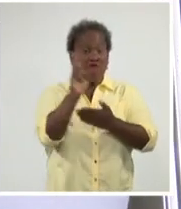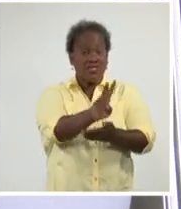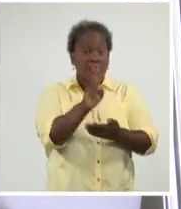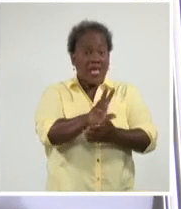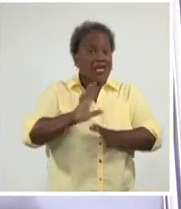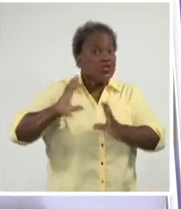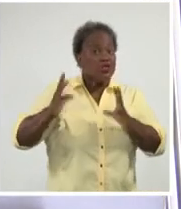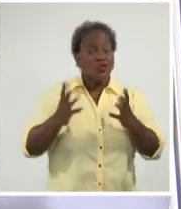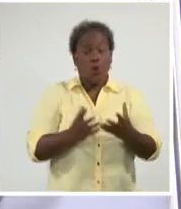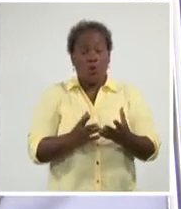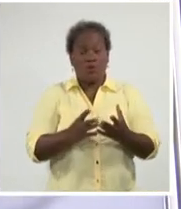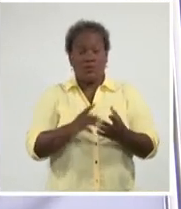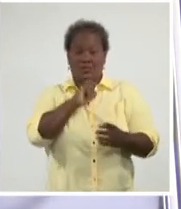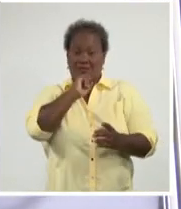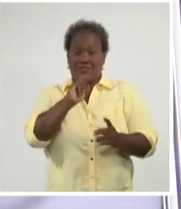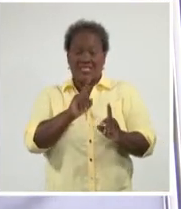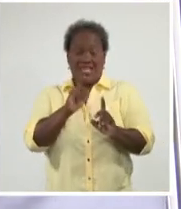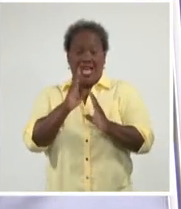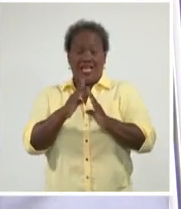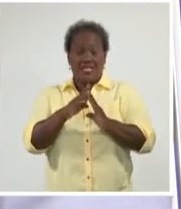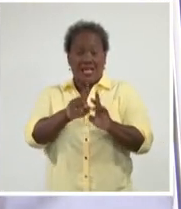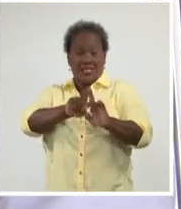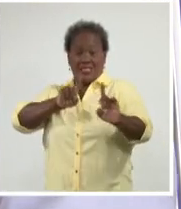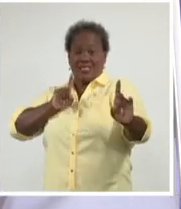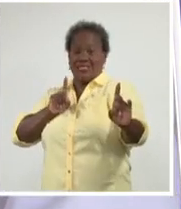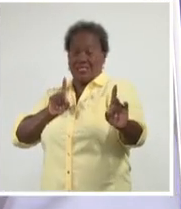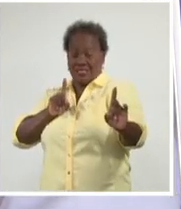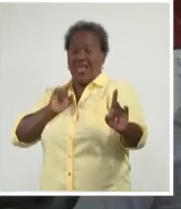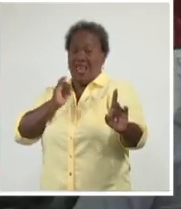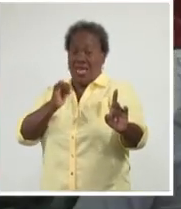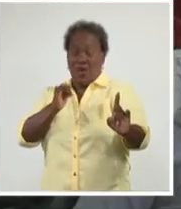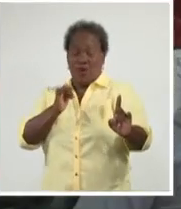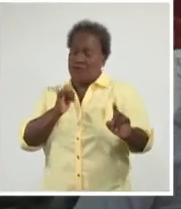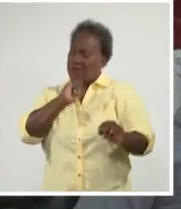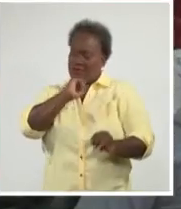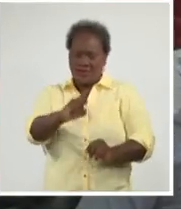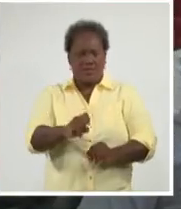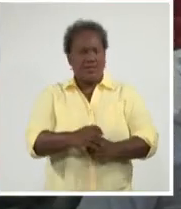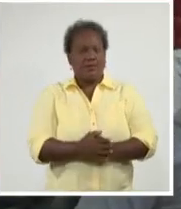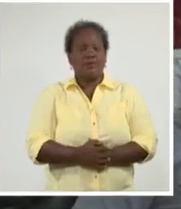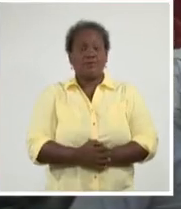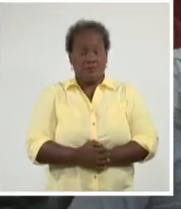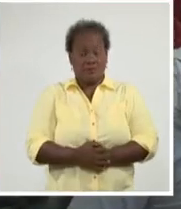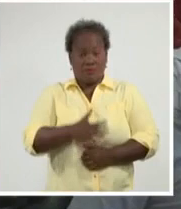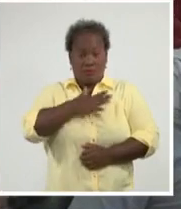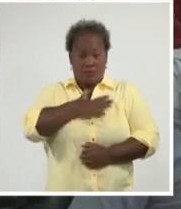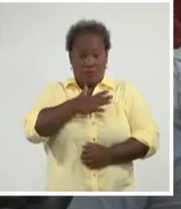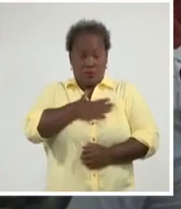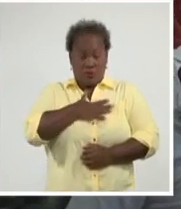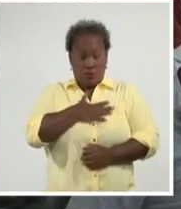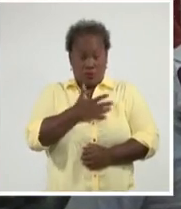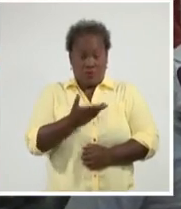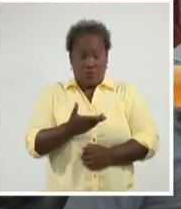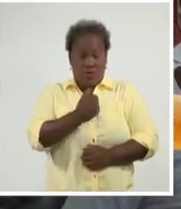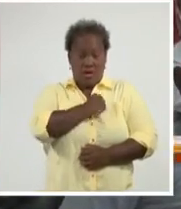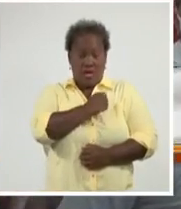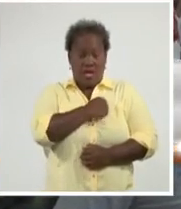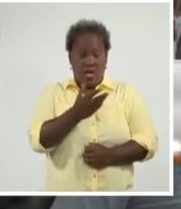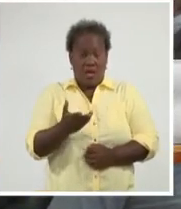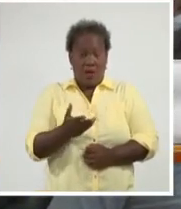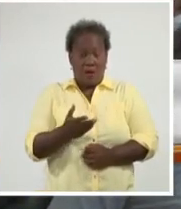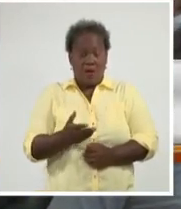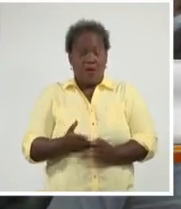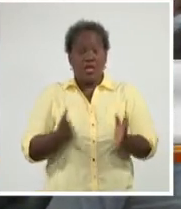distantes de una casa de la otra y no se llegan. Por lo tanto, estamos tratando que no hay ingreso